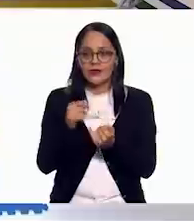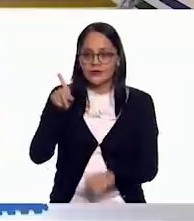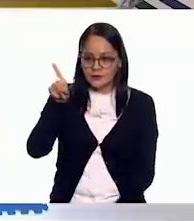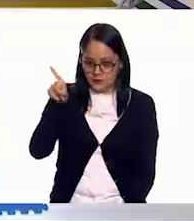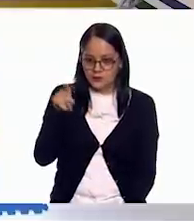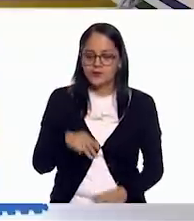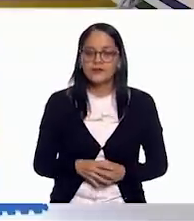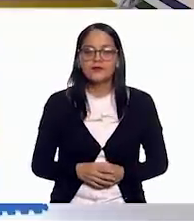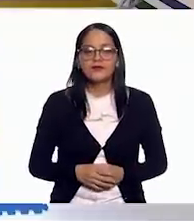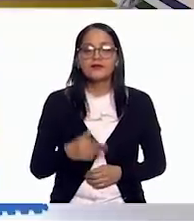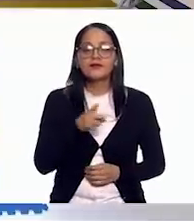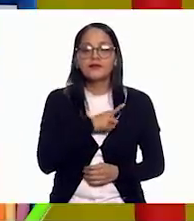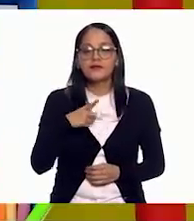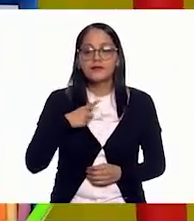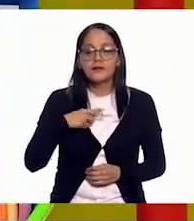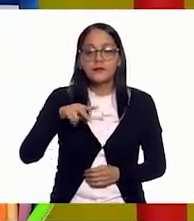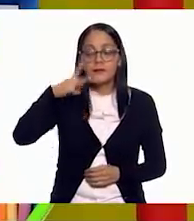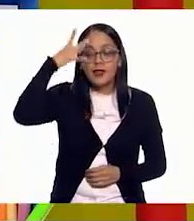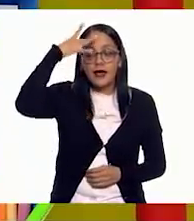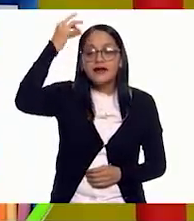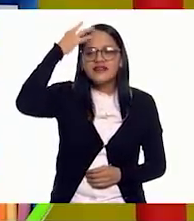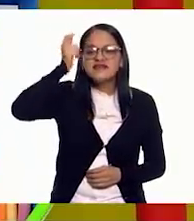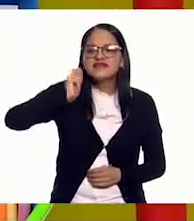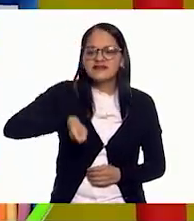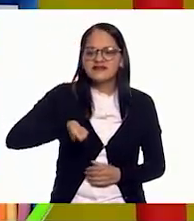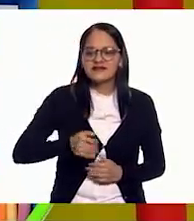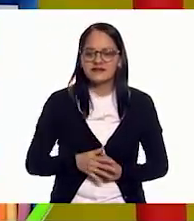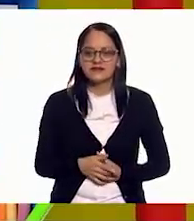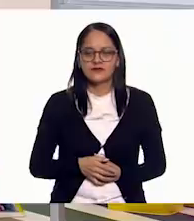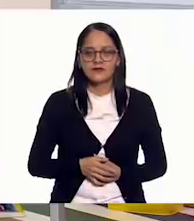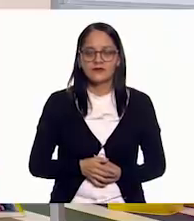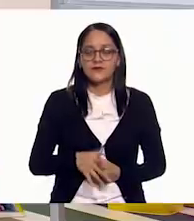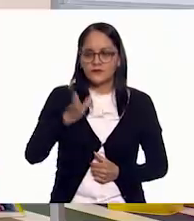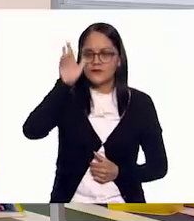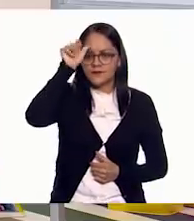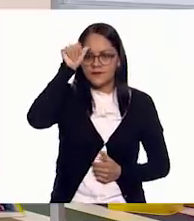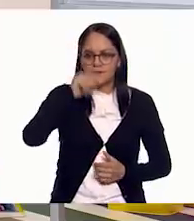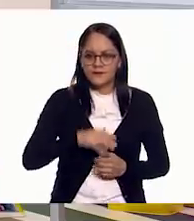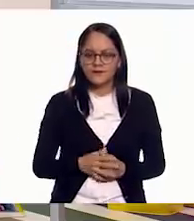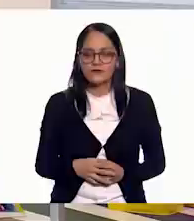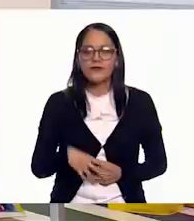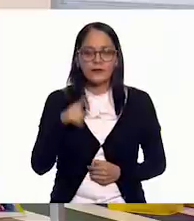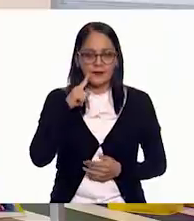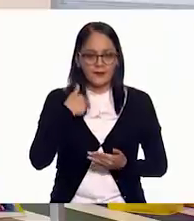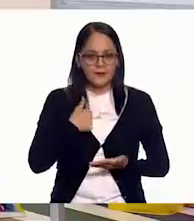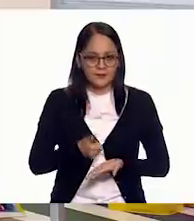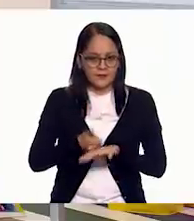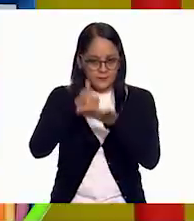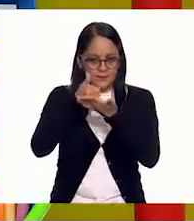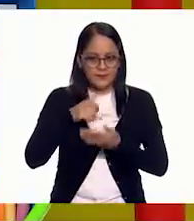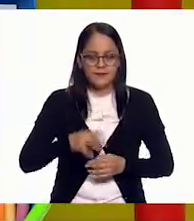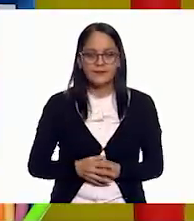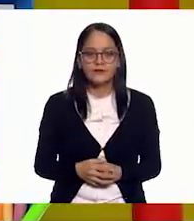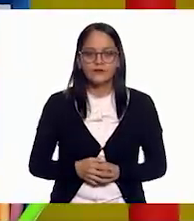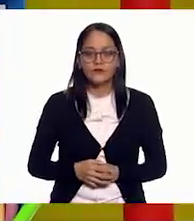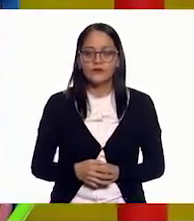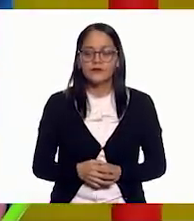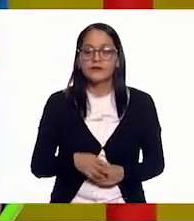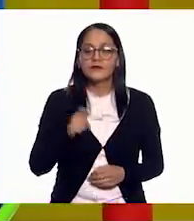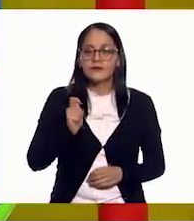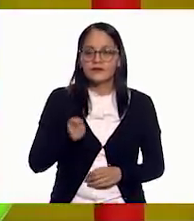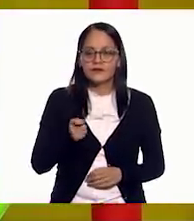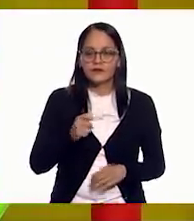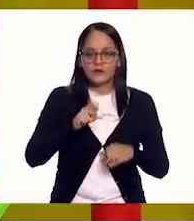van a adivinar de qué se trata. De acuerdo. Les voy a ayudar un poquito. Es,